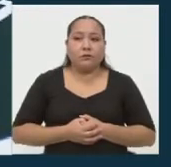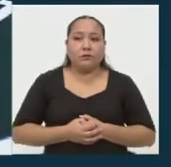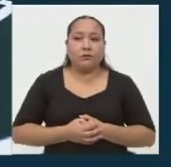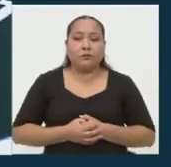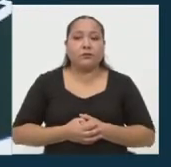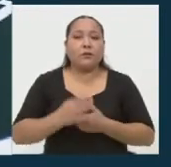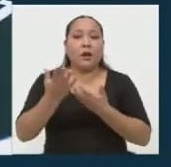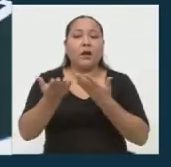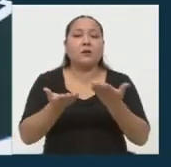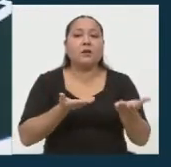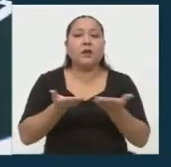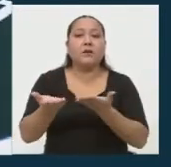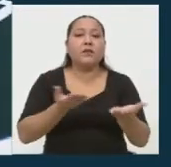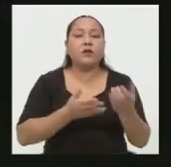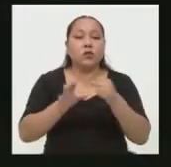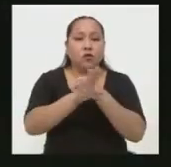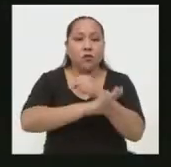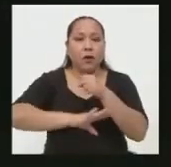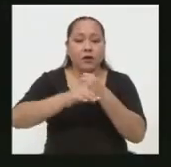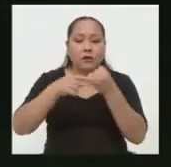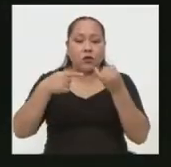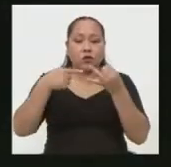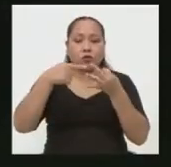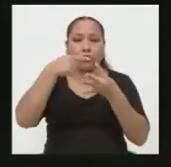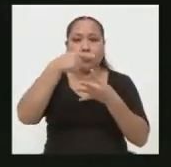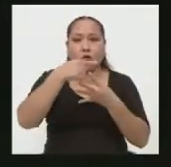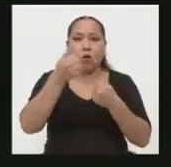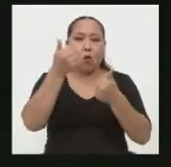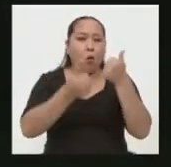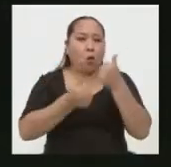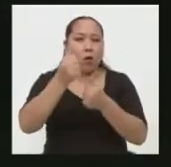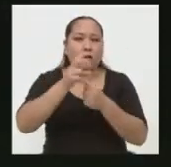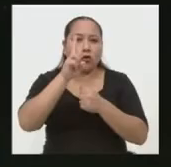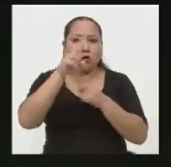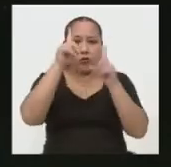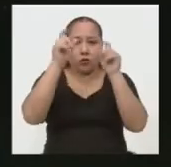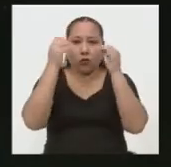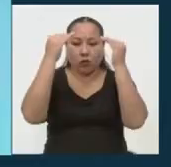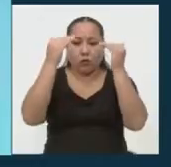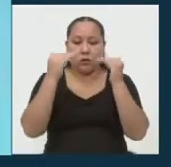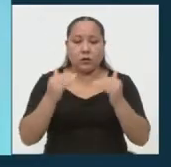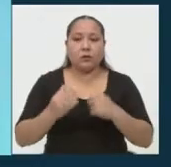Se detuvo en servicios básicos. ¿Cuáles son las dos alternativas?